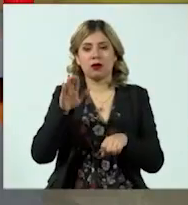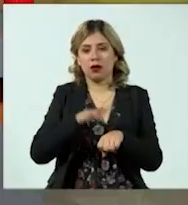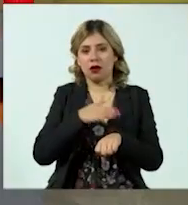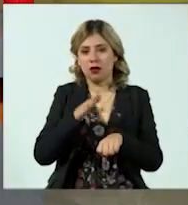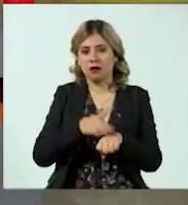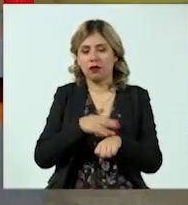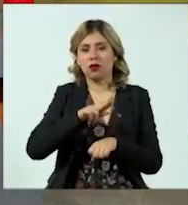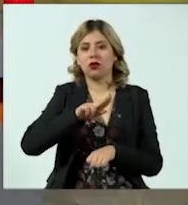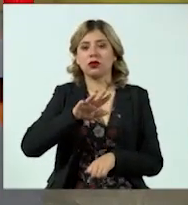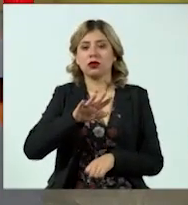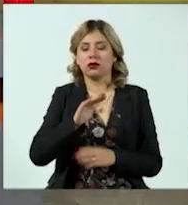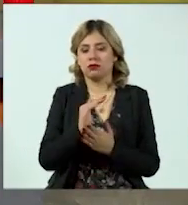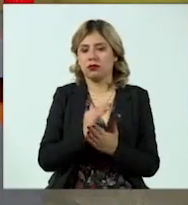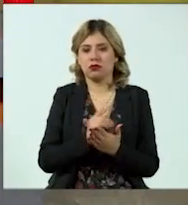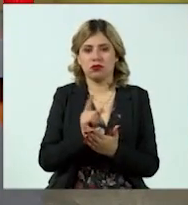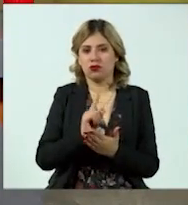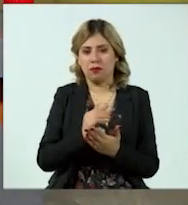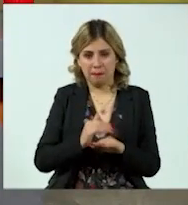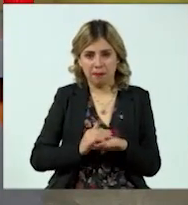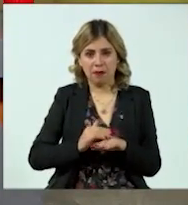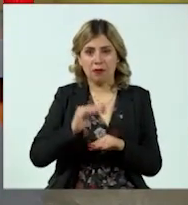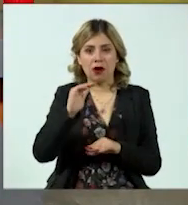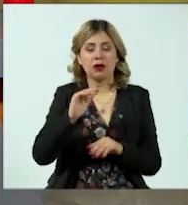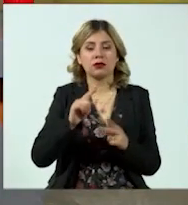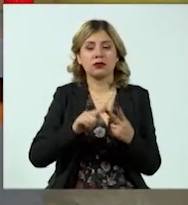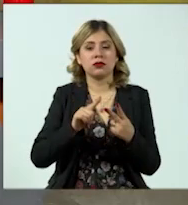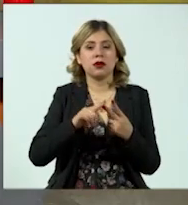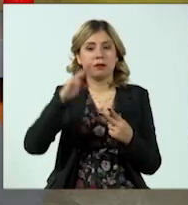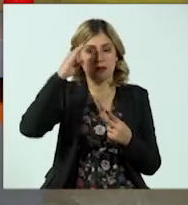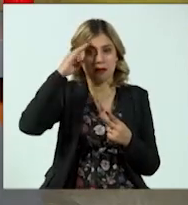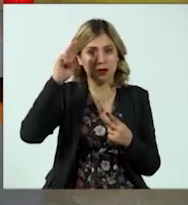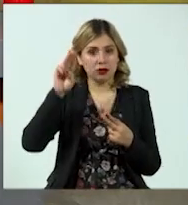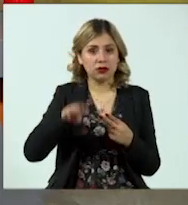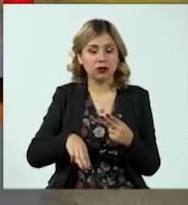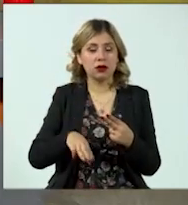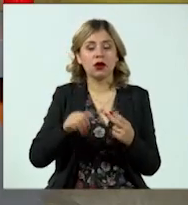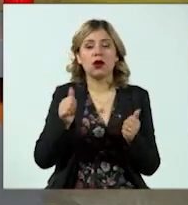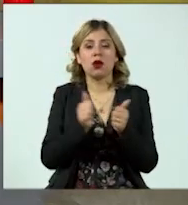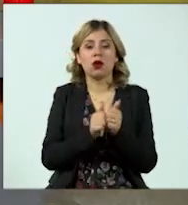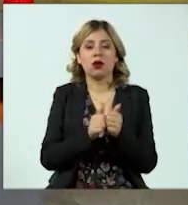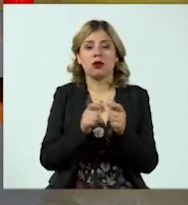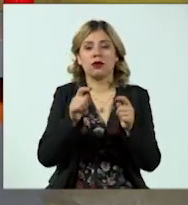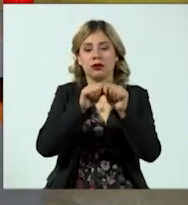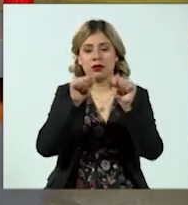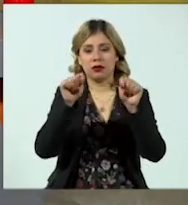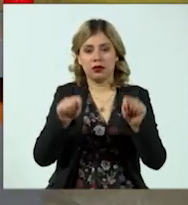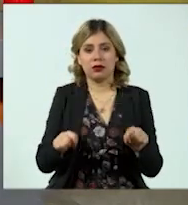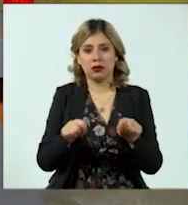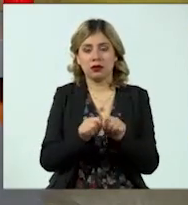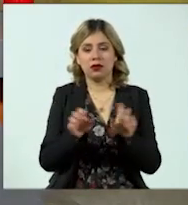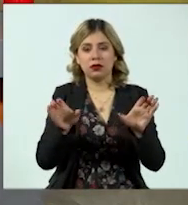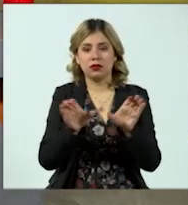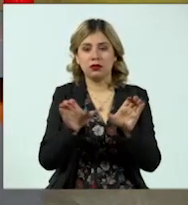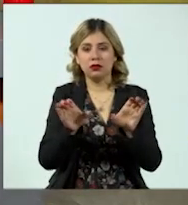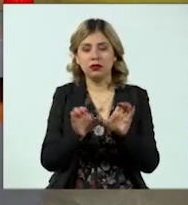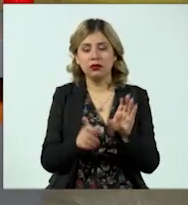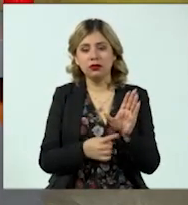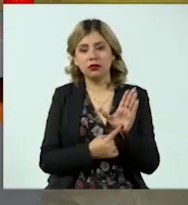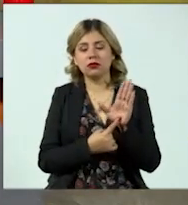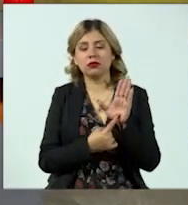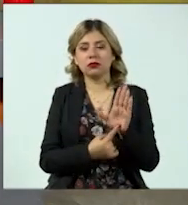menor a 85. Si vas a estudiar una maestría, pues tu título con tu programa, con tu certificado global,